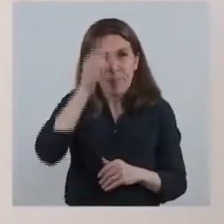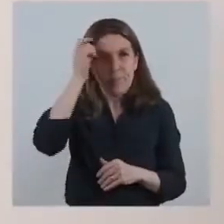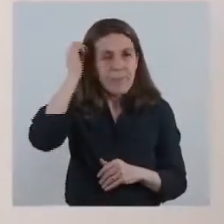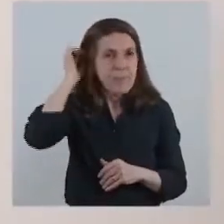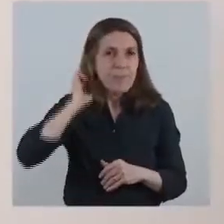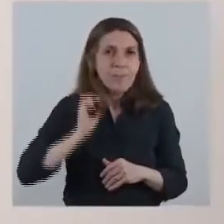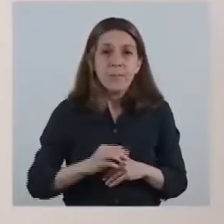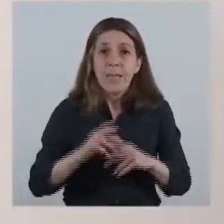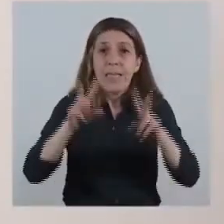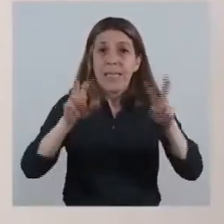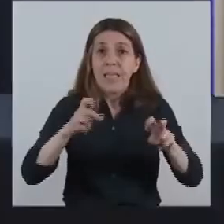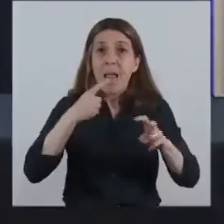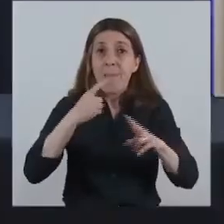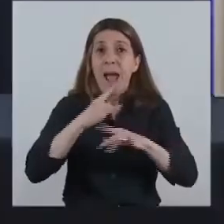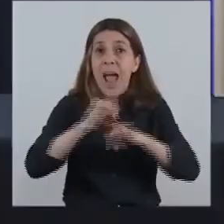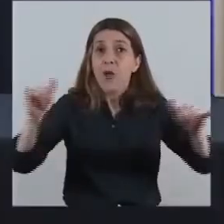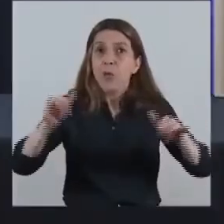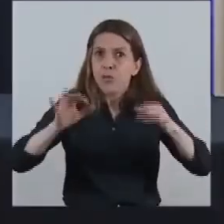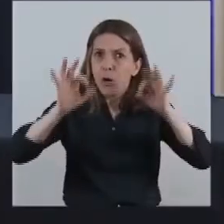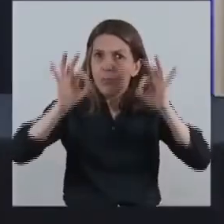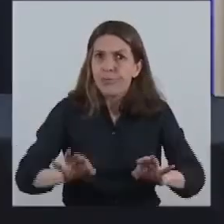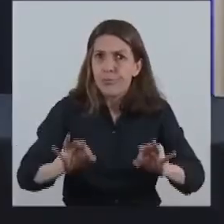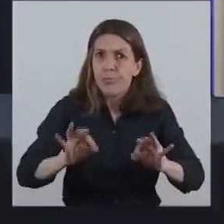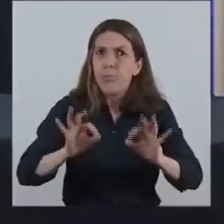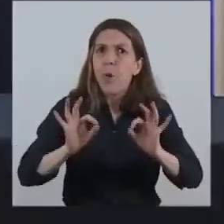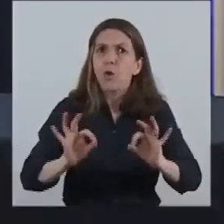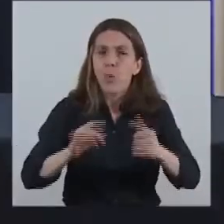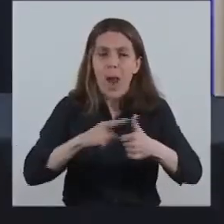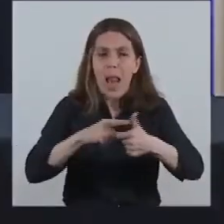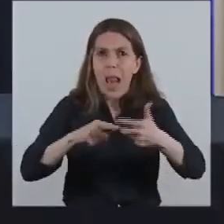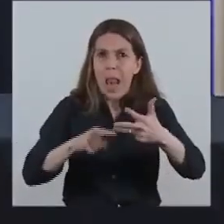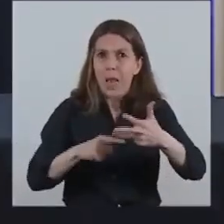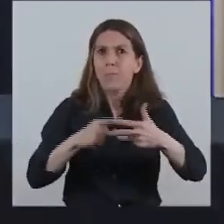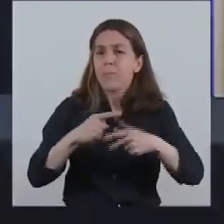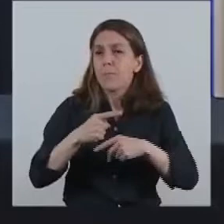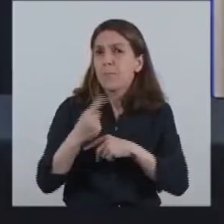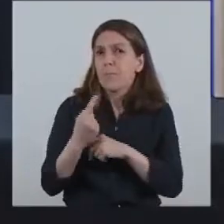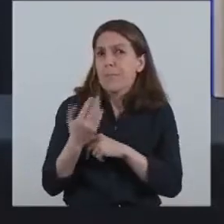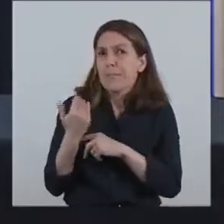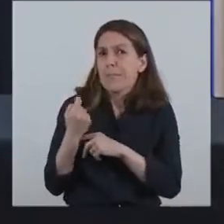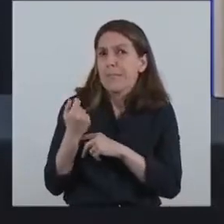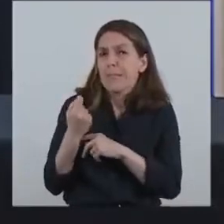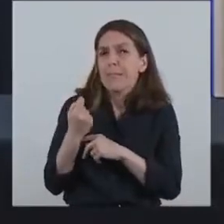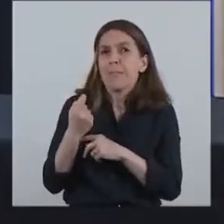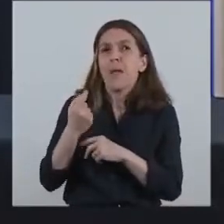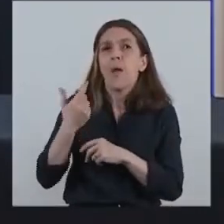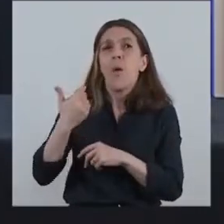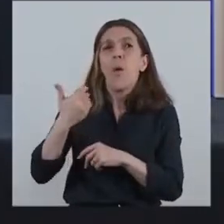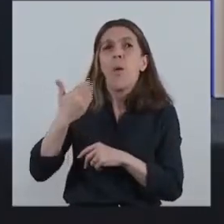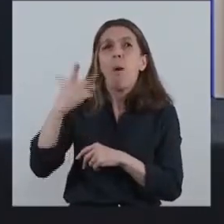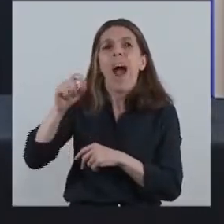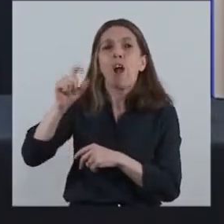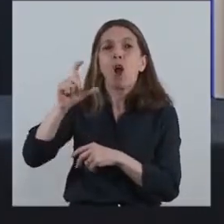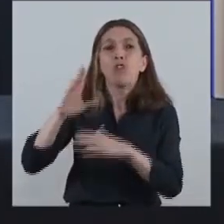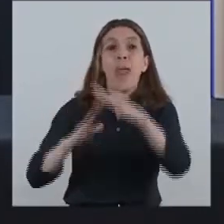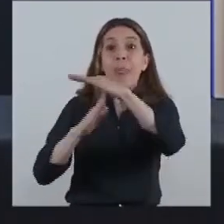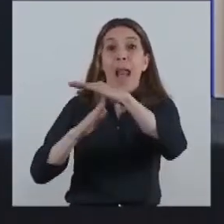En cuanto a los anuncios en concreto, hace minutos el Banco Central de la República Argentina ha anunciado